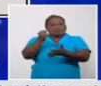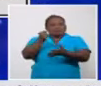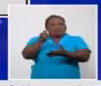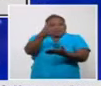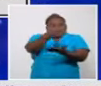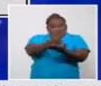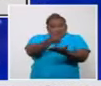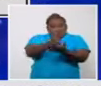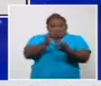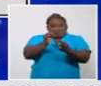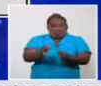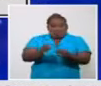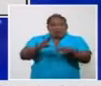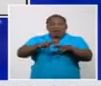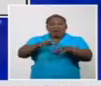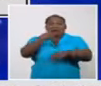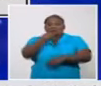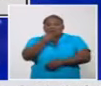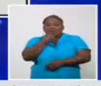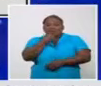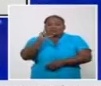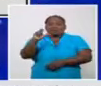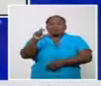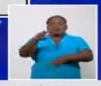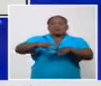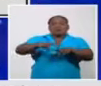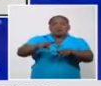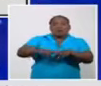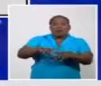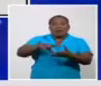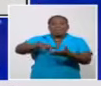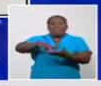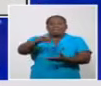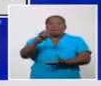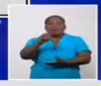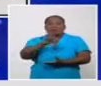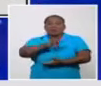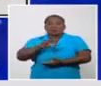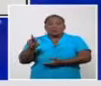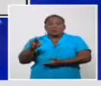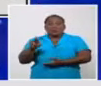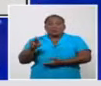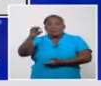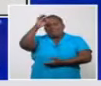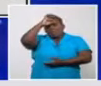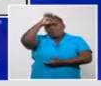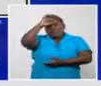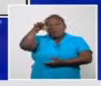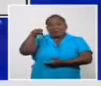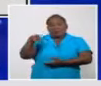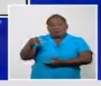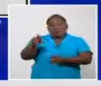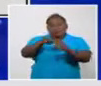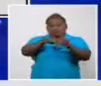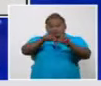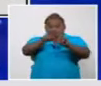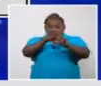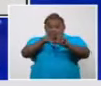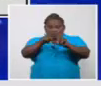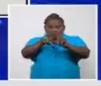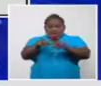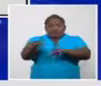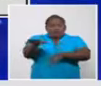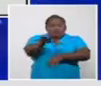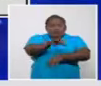Habana Vieja Centro Habana Plaza Minas de Mataambre Regla todos estos municipios